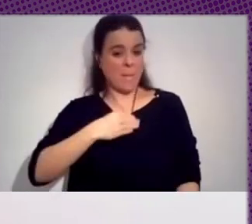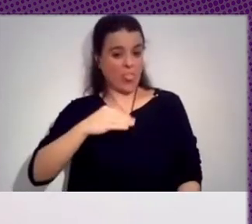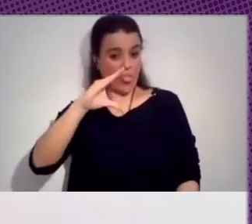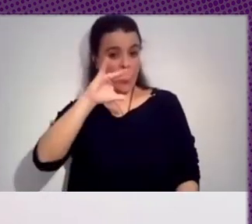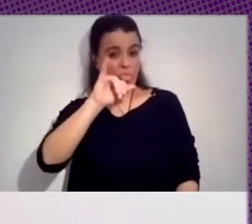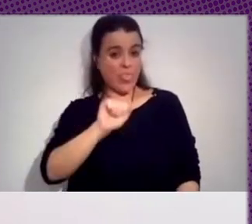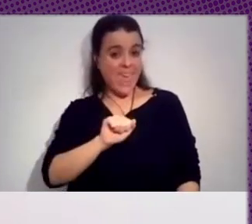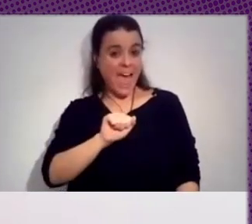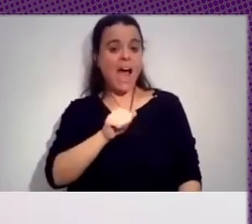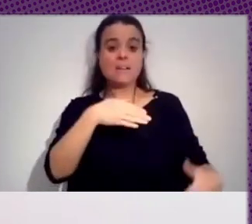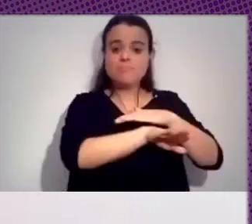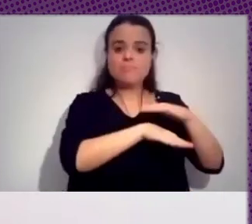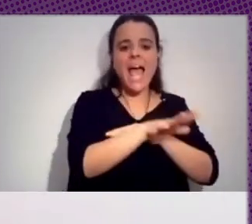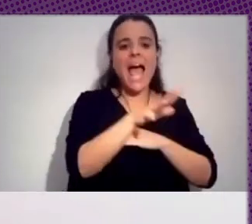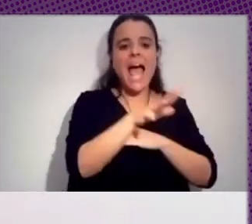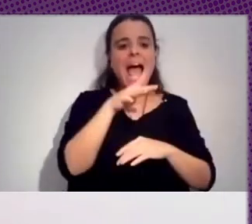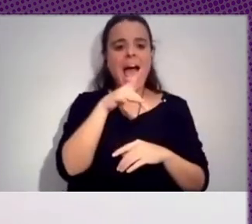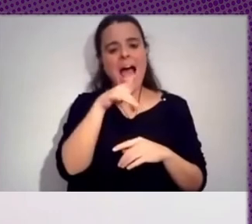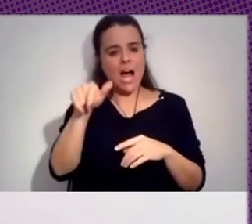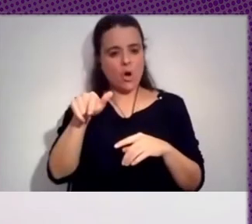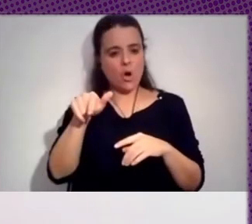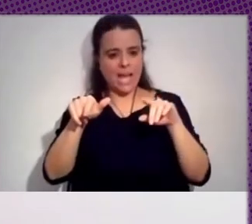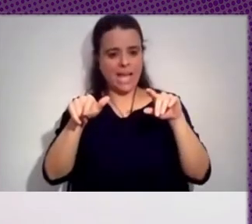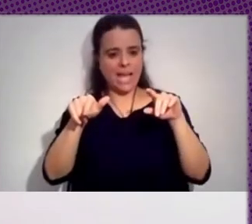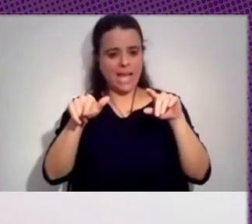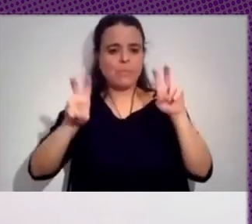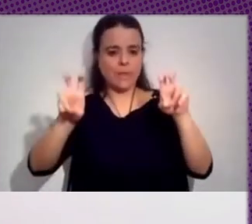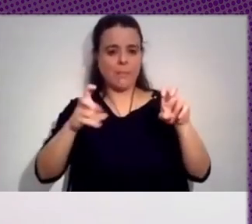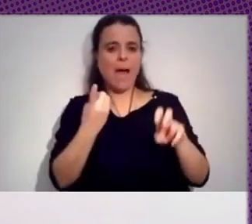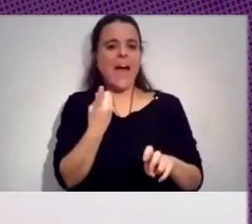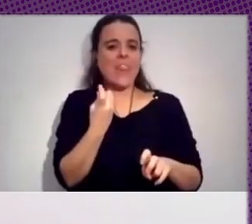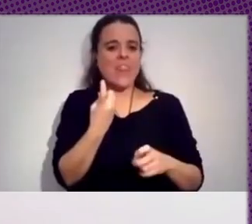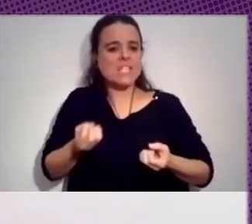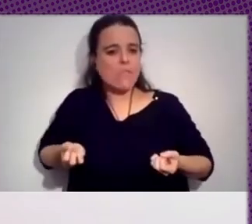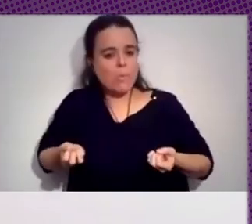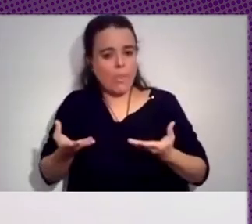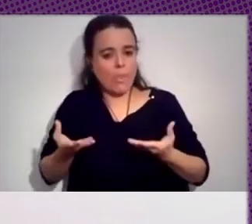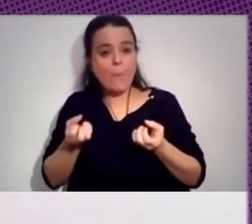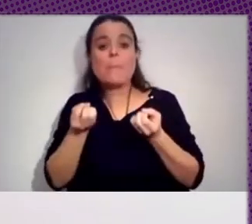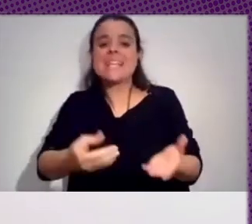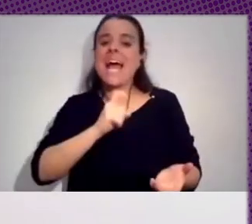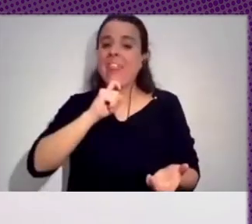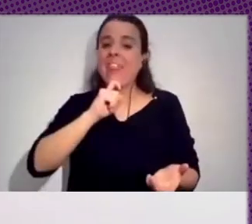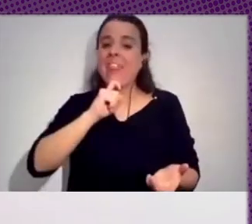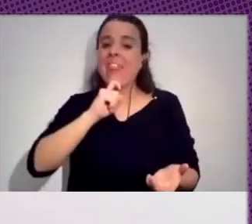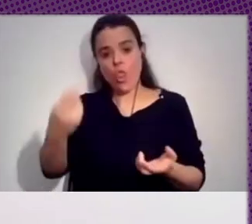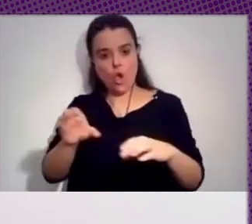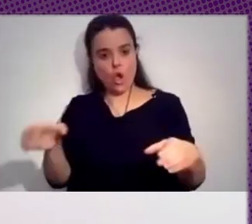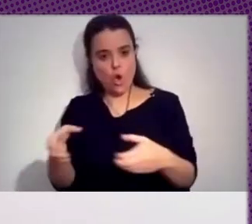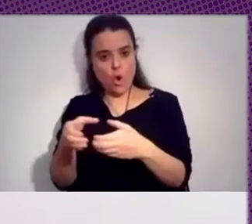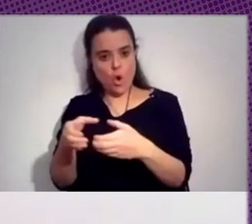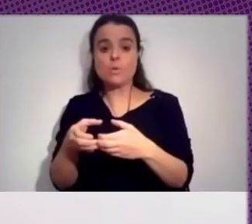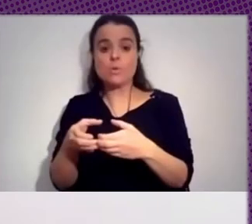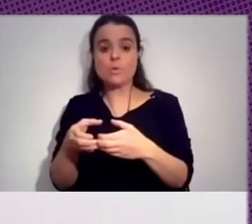dando ahora. Esa desinformación, ese mensaje del odio a ciertos colectivos, todo esto está en los papeles de